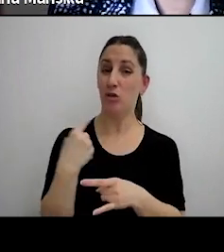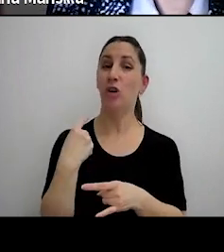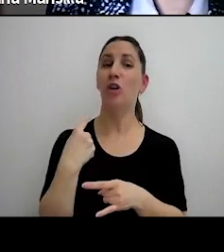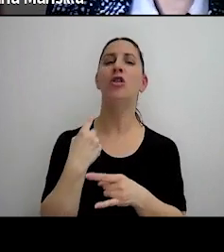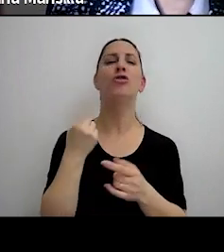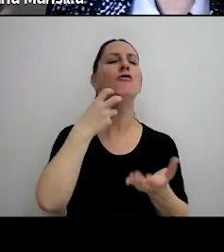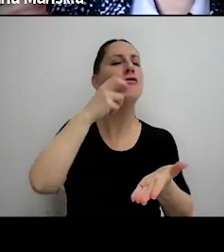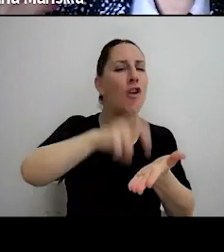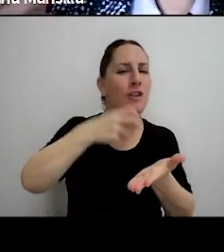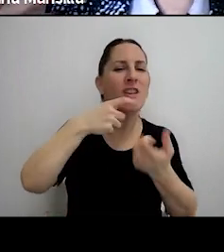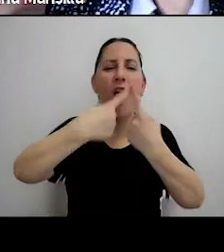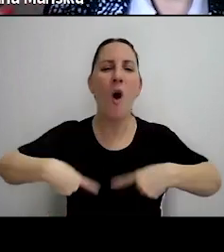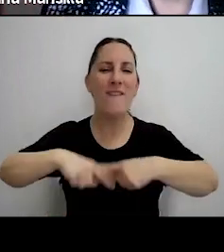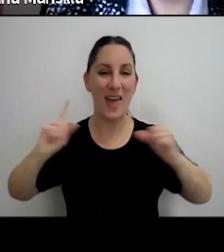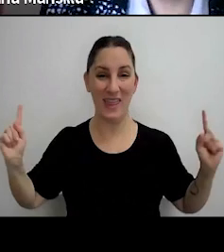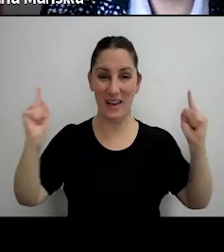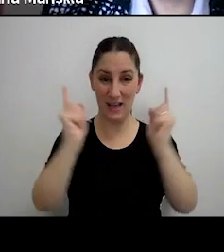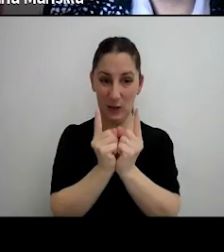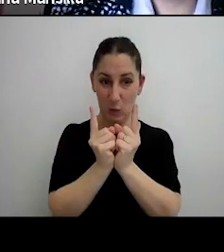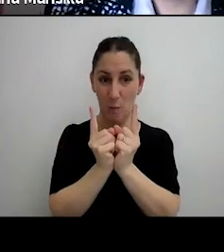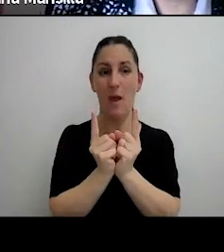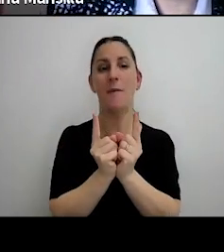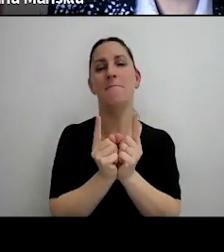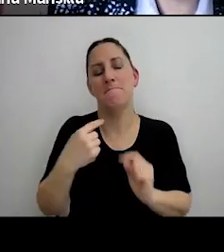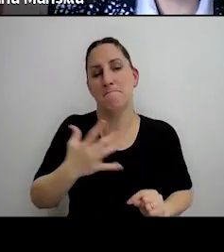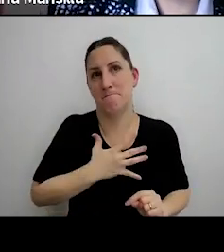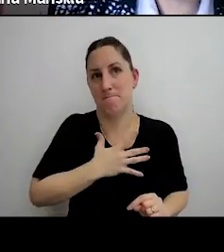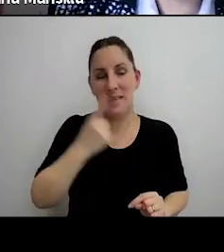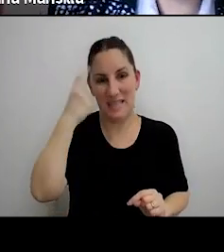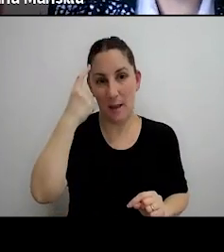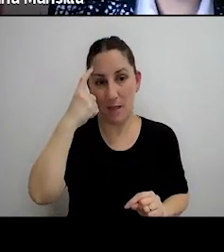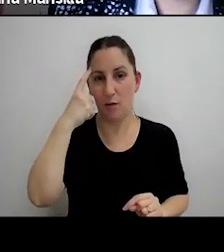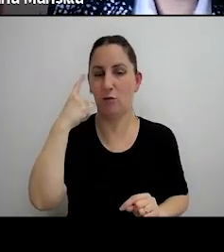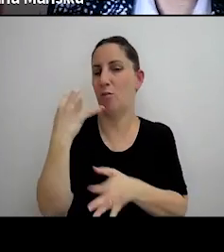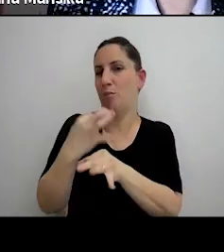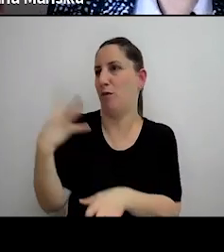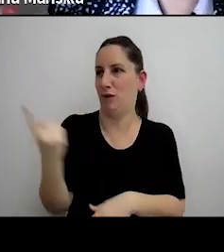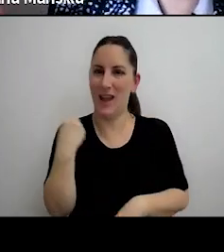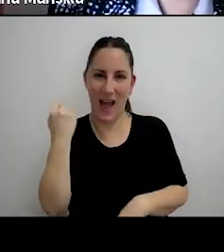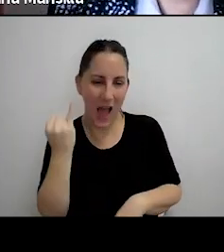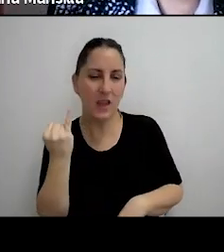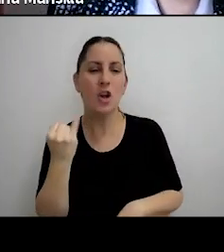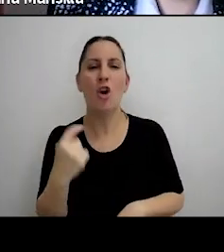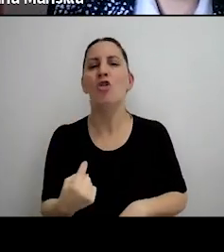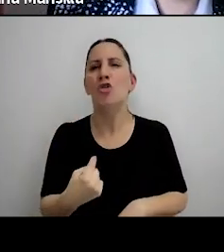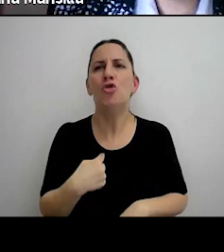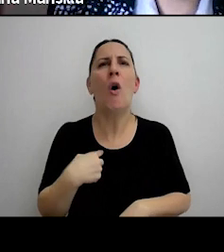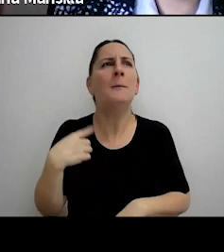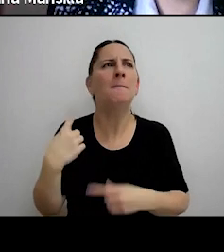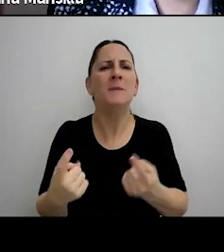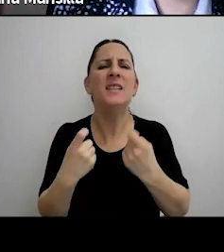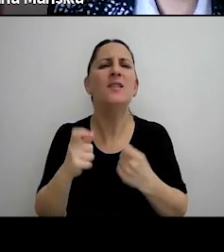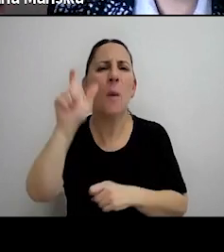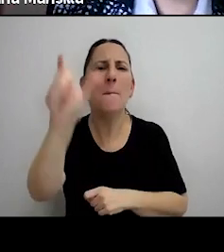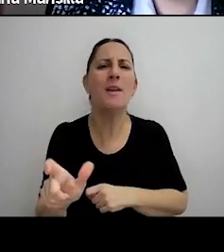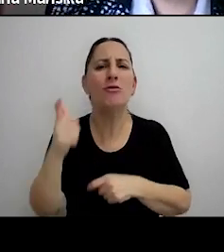noticias, por lo menos un pensamiento que muchos académicos tenemos es, yo necesito al oyente